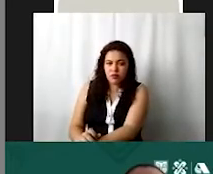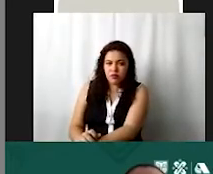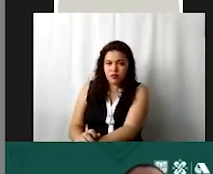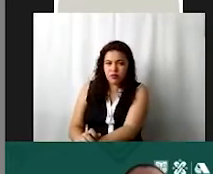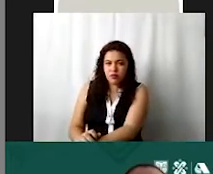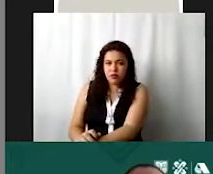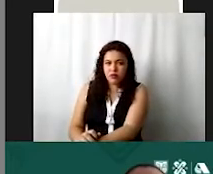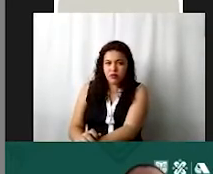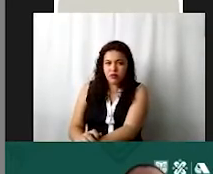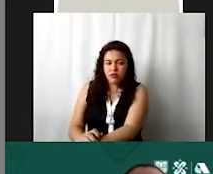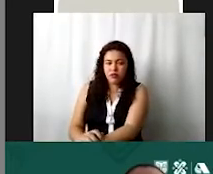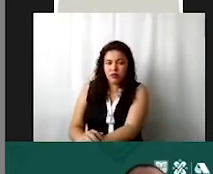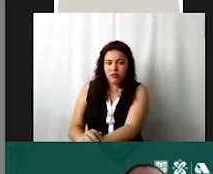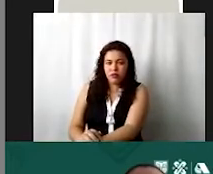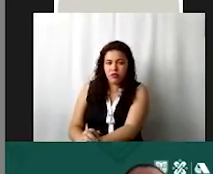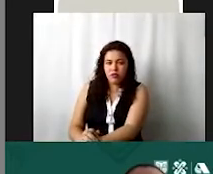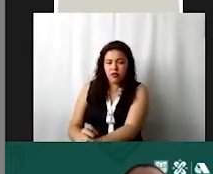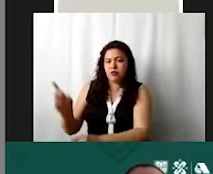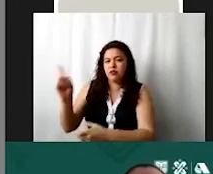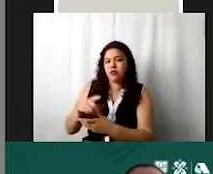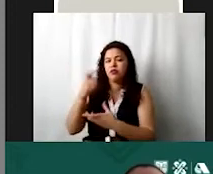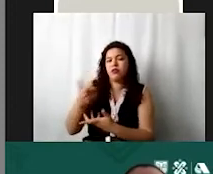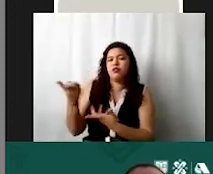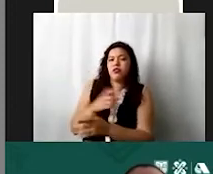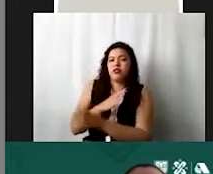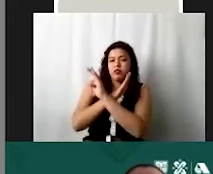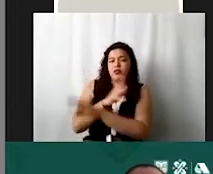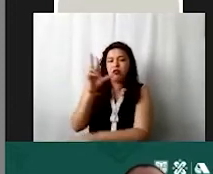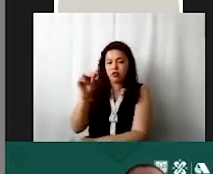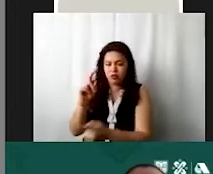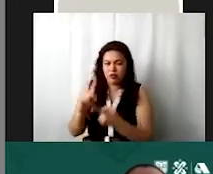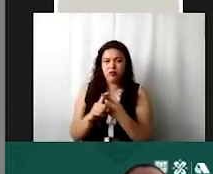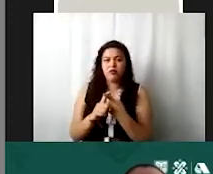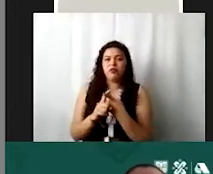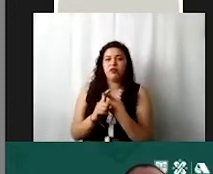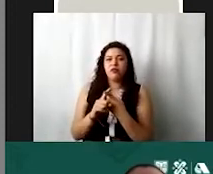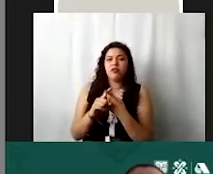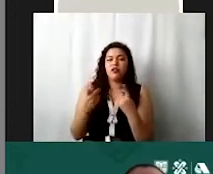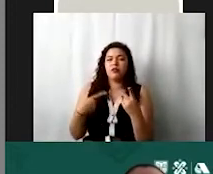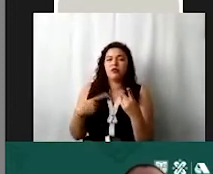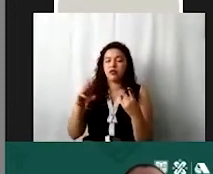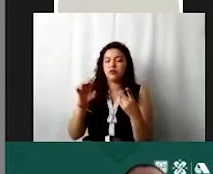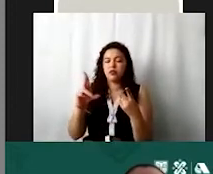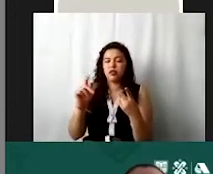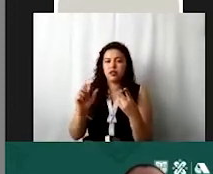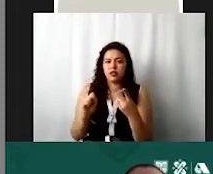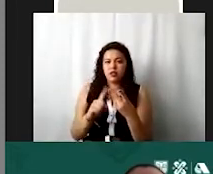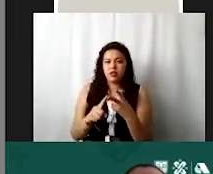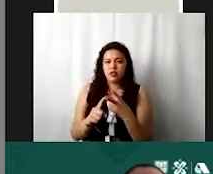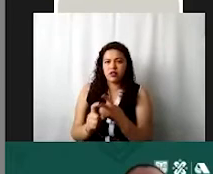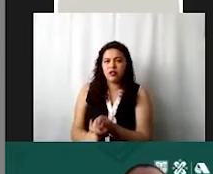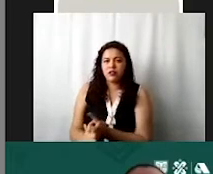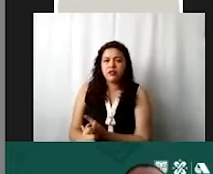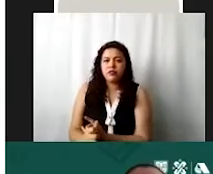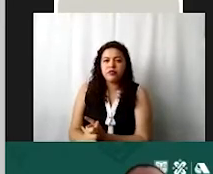donativos en efectivo no restringidos de personas morales vamos a poner aquí personas morales